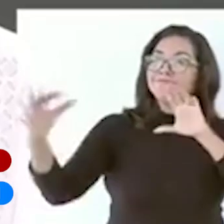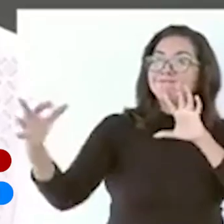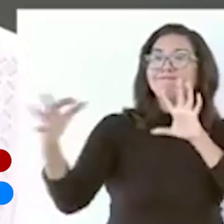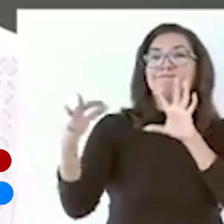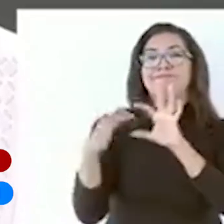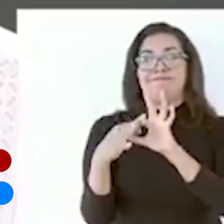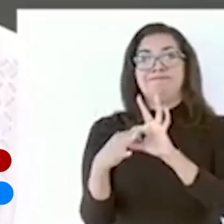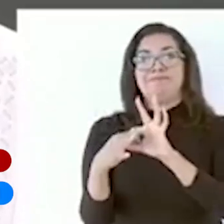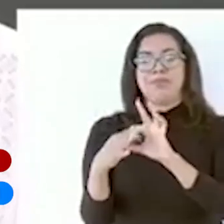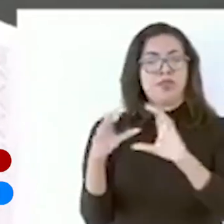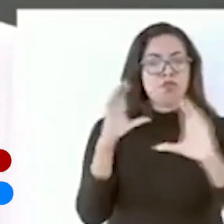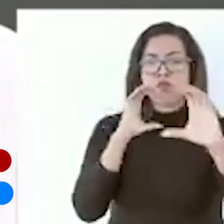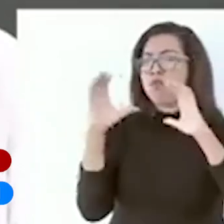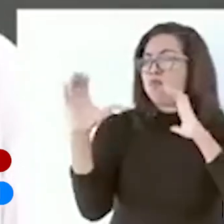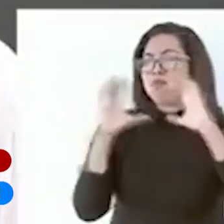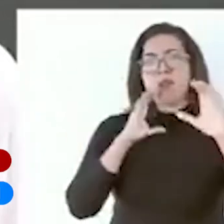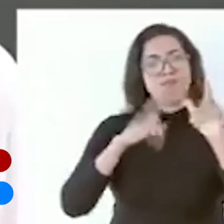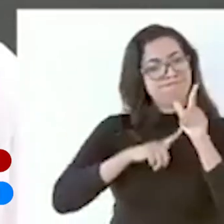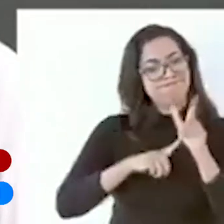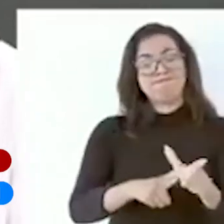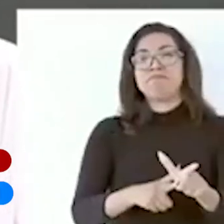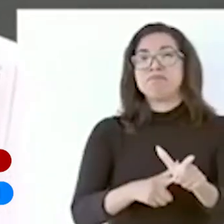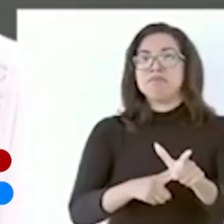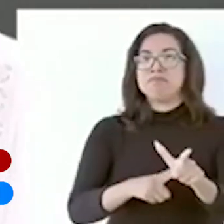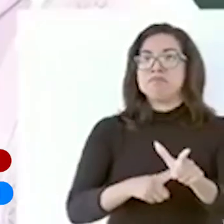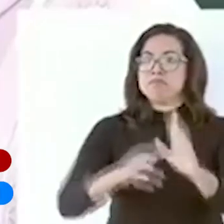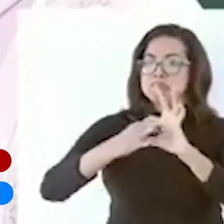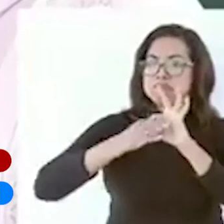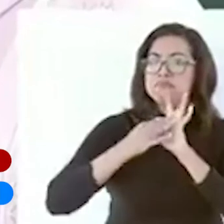comunicación, respeto y colaboración estrecha.